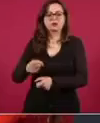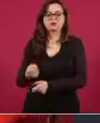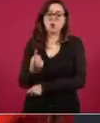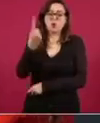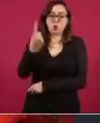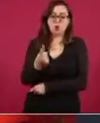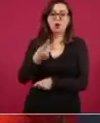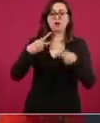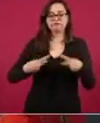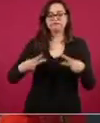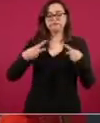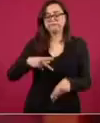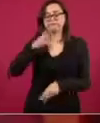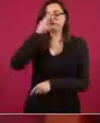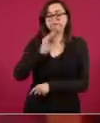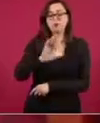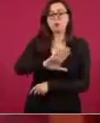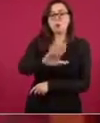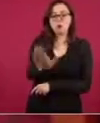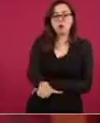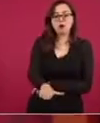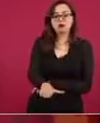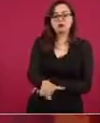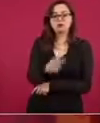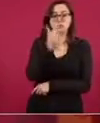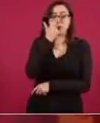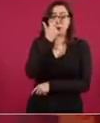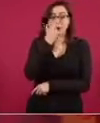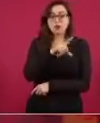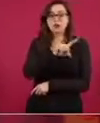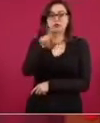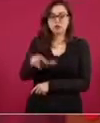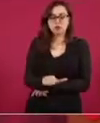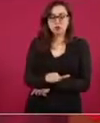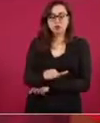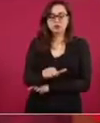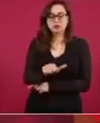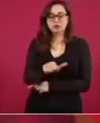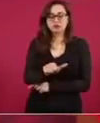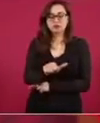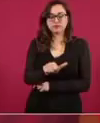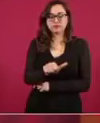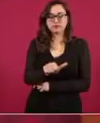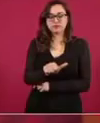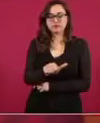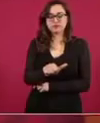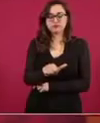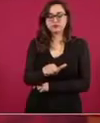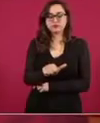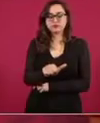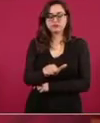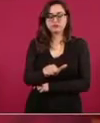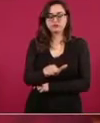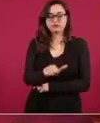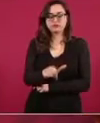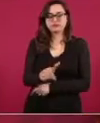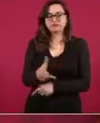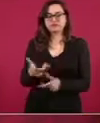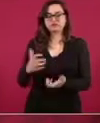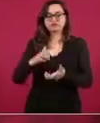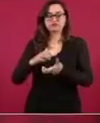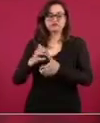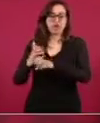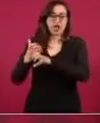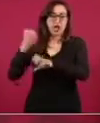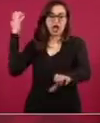luego quemaron un tráiler